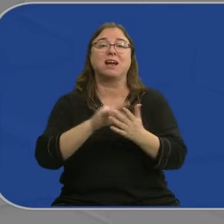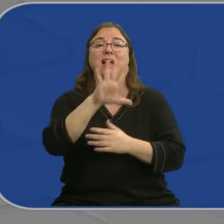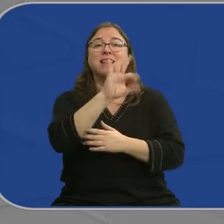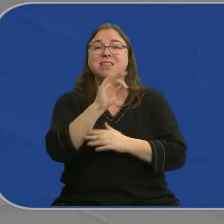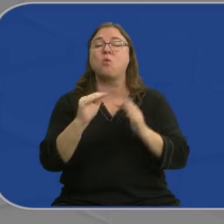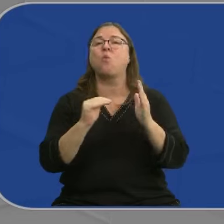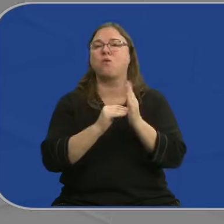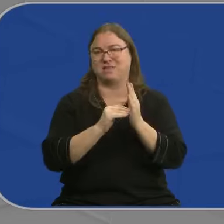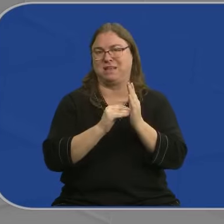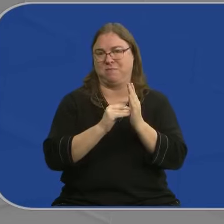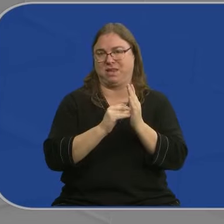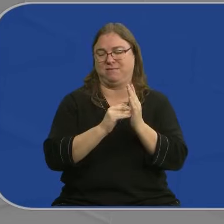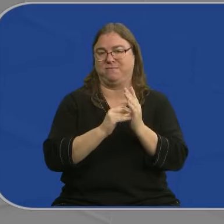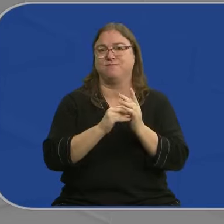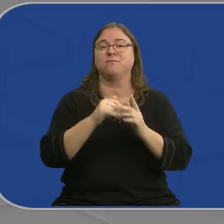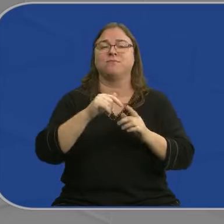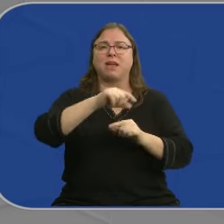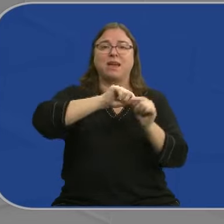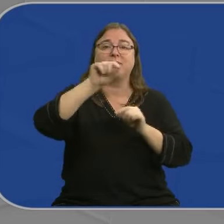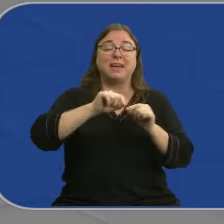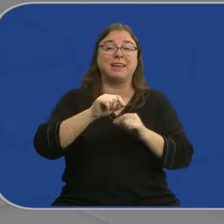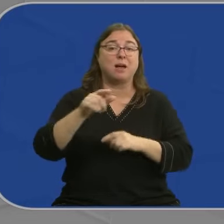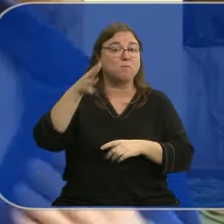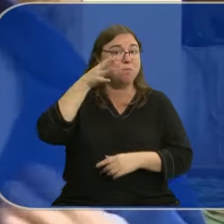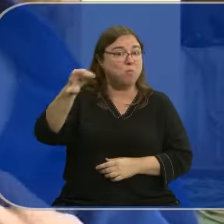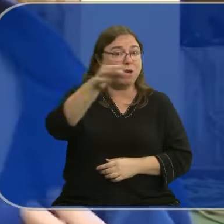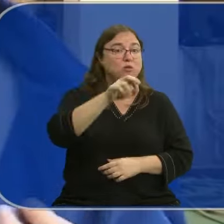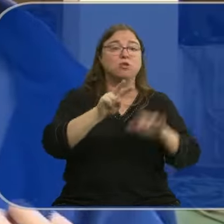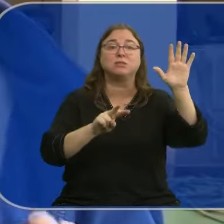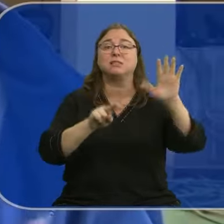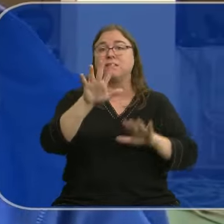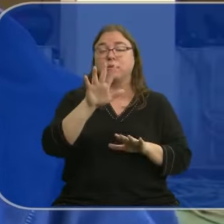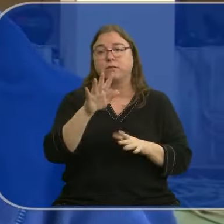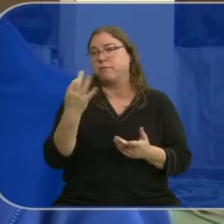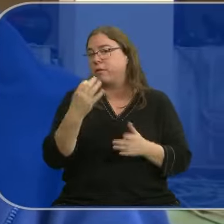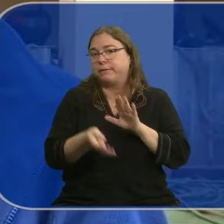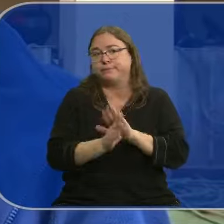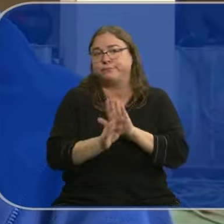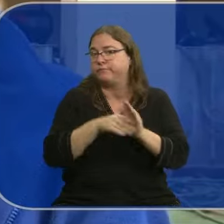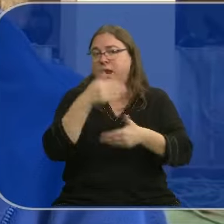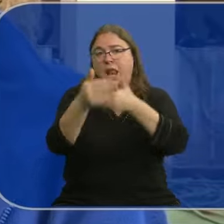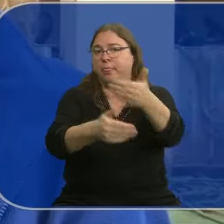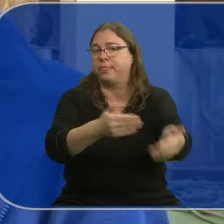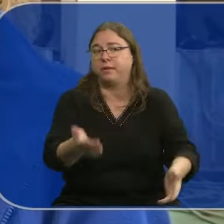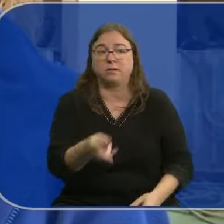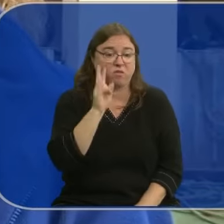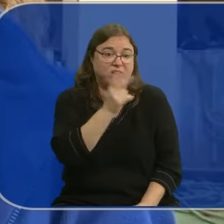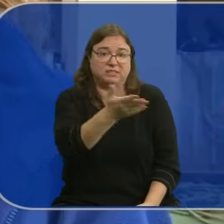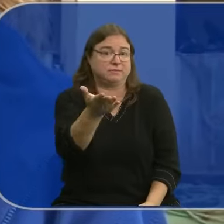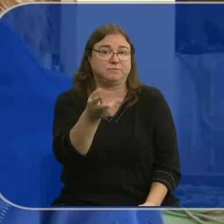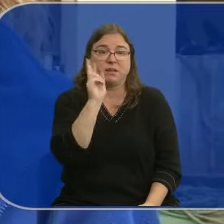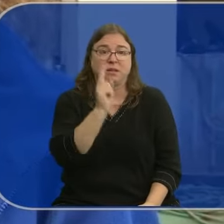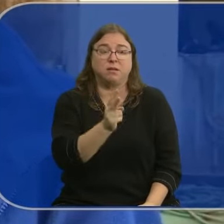hectáreas de terreno con 75 municipios golpeados. Hay que tirar para adelante y nada, esto es que veis.